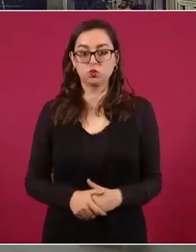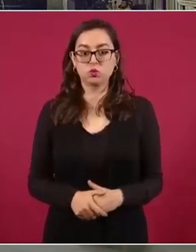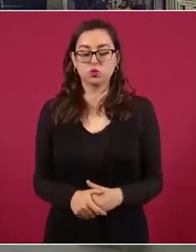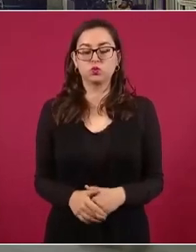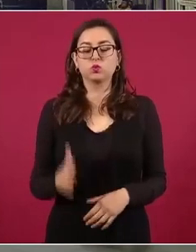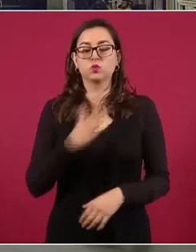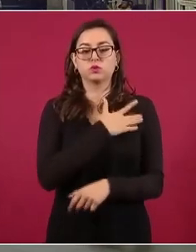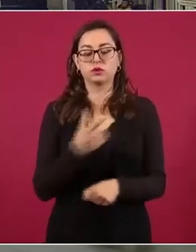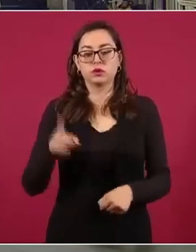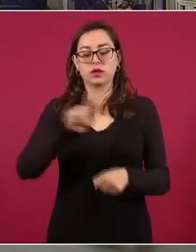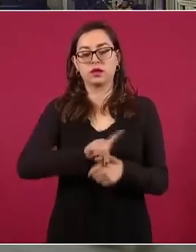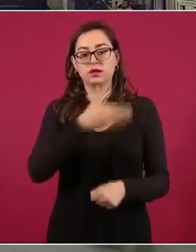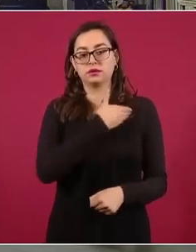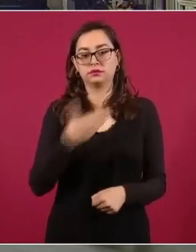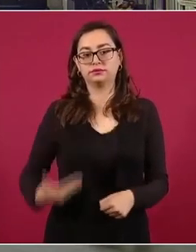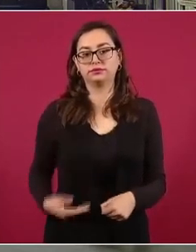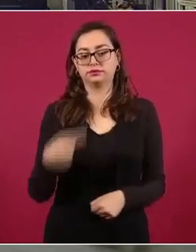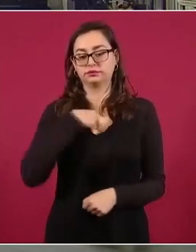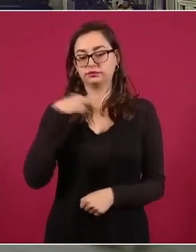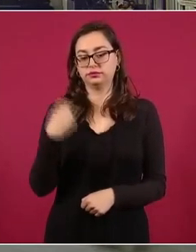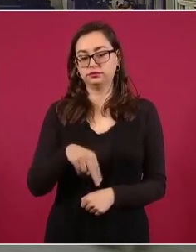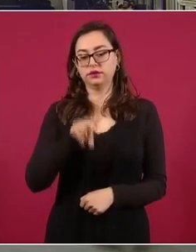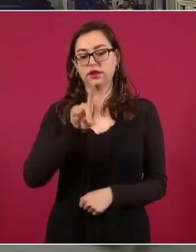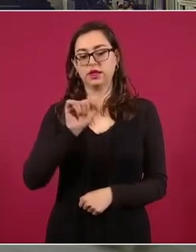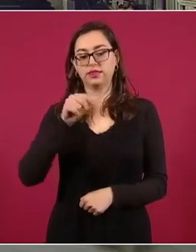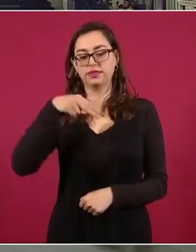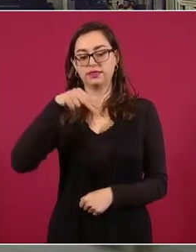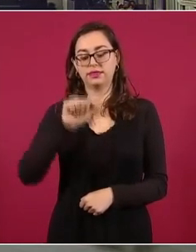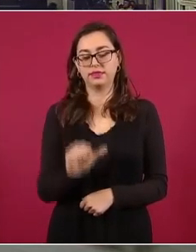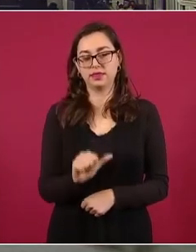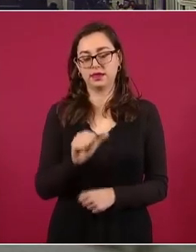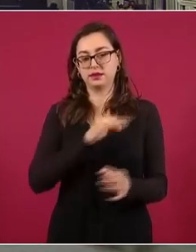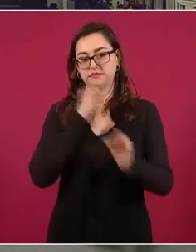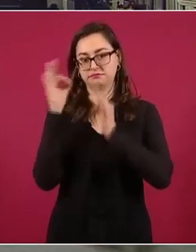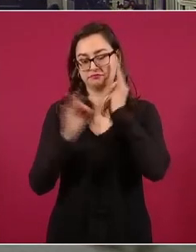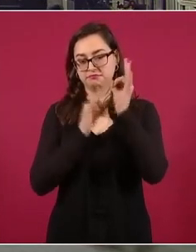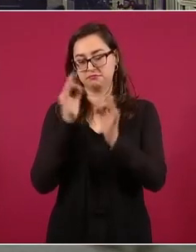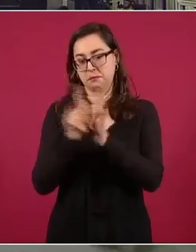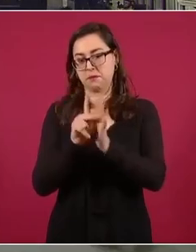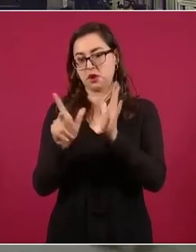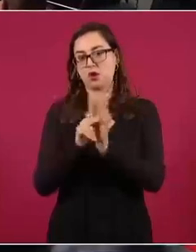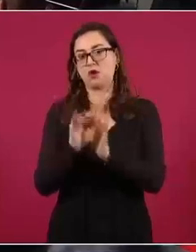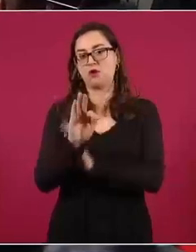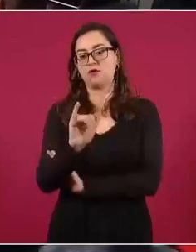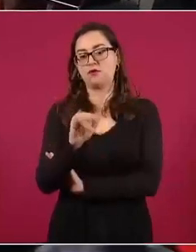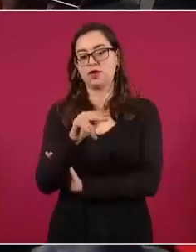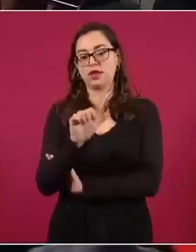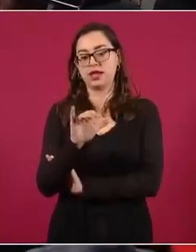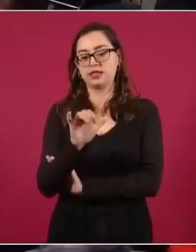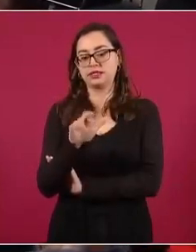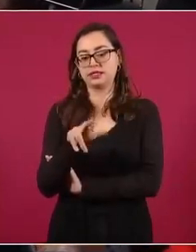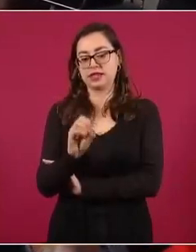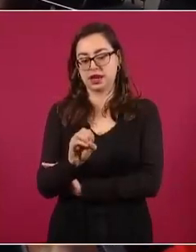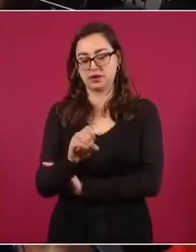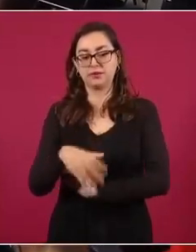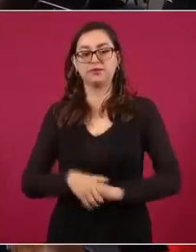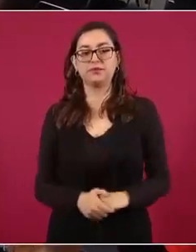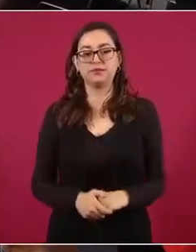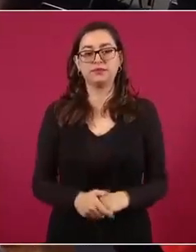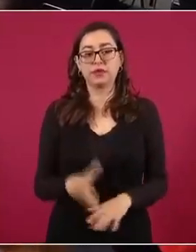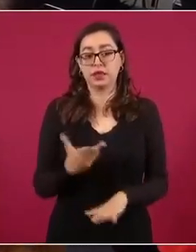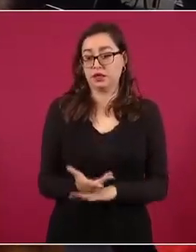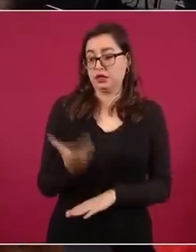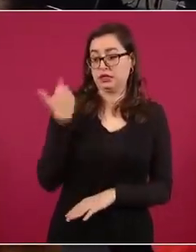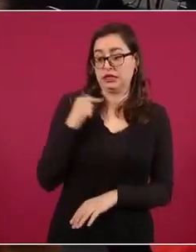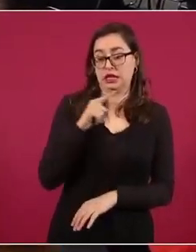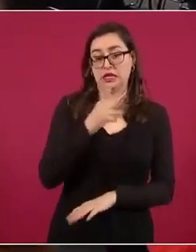Buenos días, presidente. Diana Vintest, del periódico El Financiero. Pues decía ya hace ratito que le fue bien en el encuentro con el secretario de